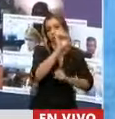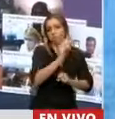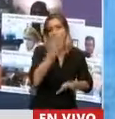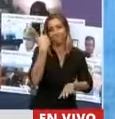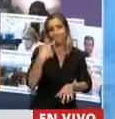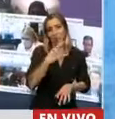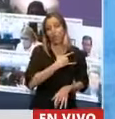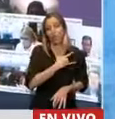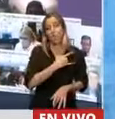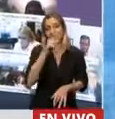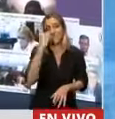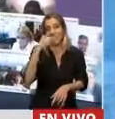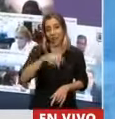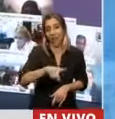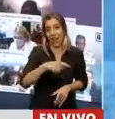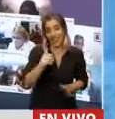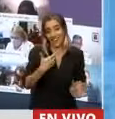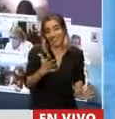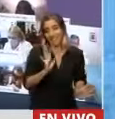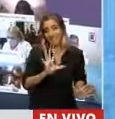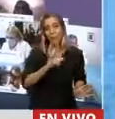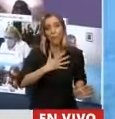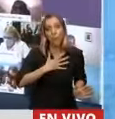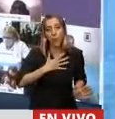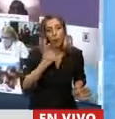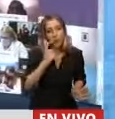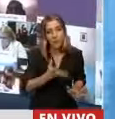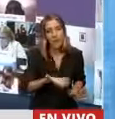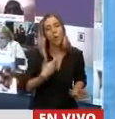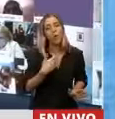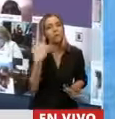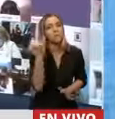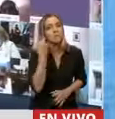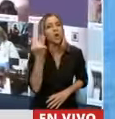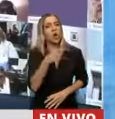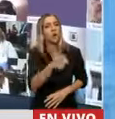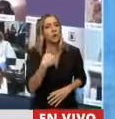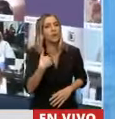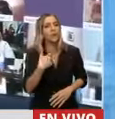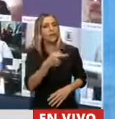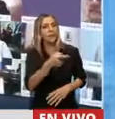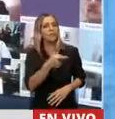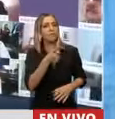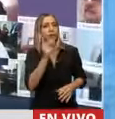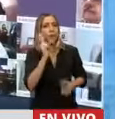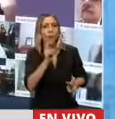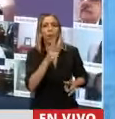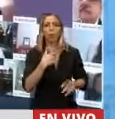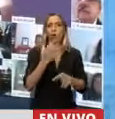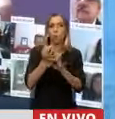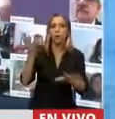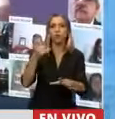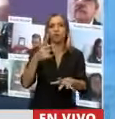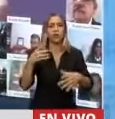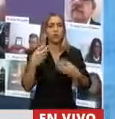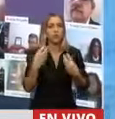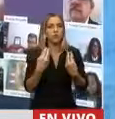porque nos acercó a las inquietudes de las asociaciones profesionales que han empujado, que han aportado ideas.